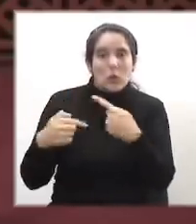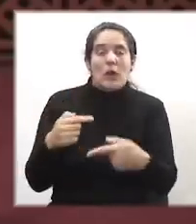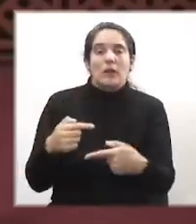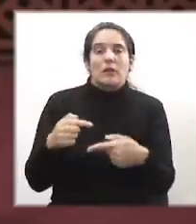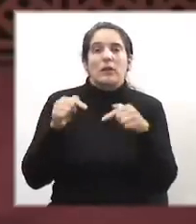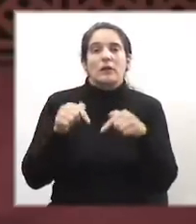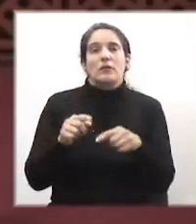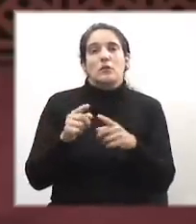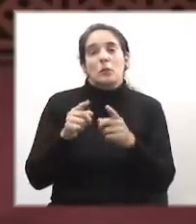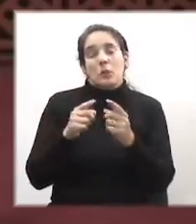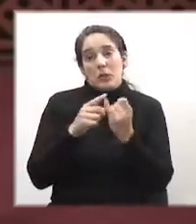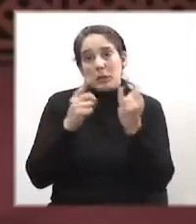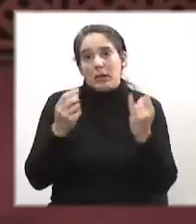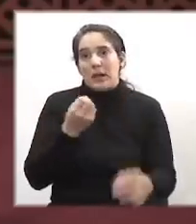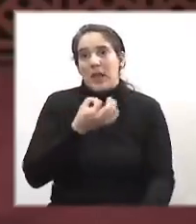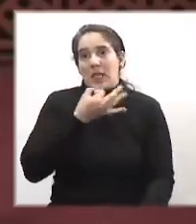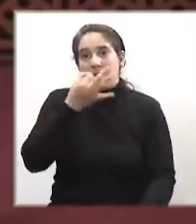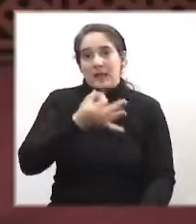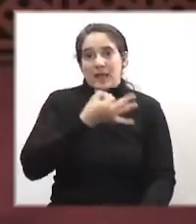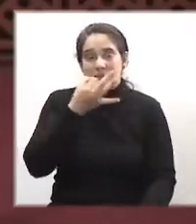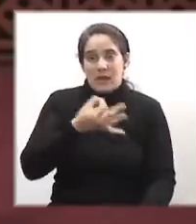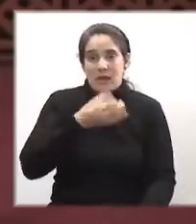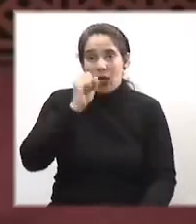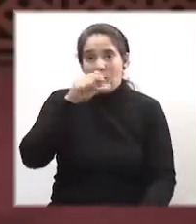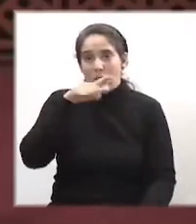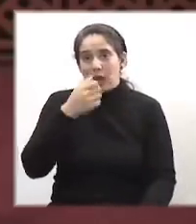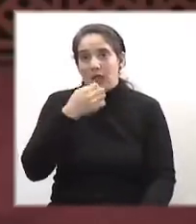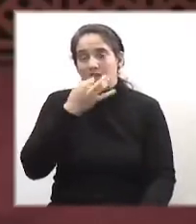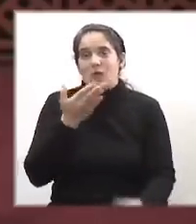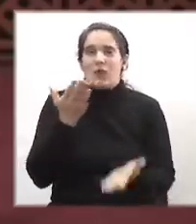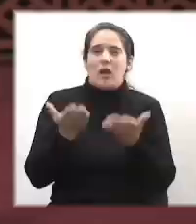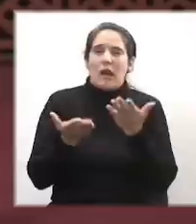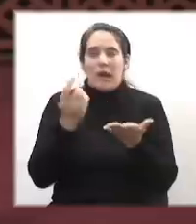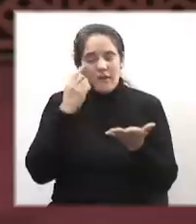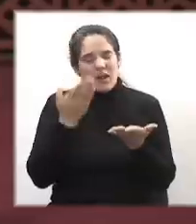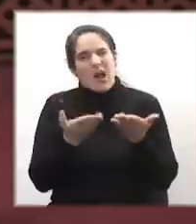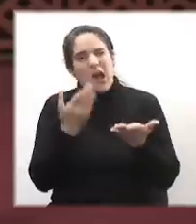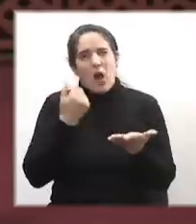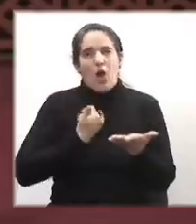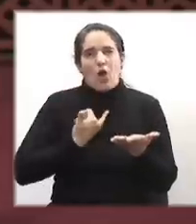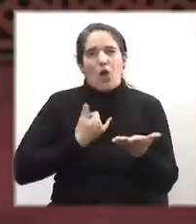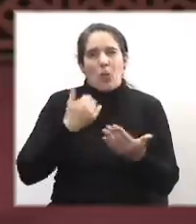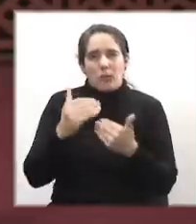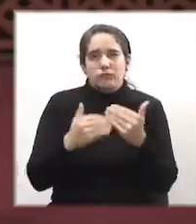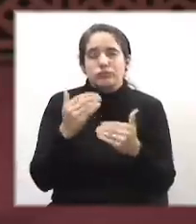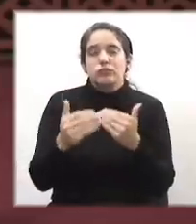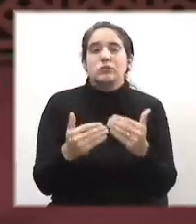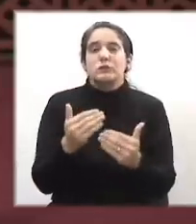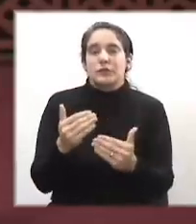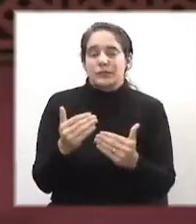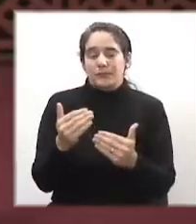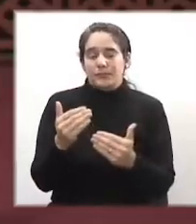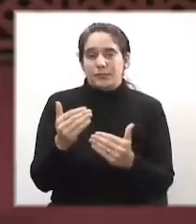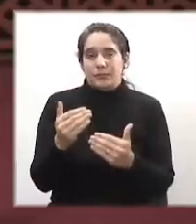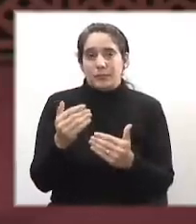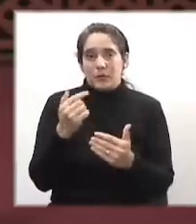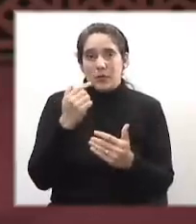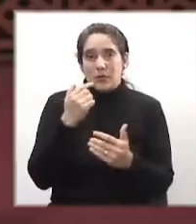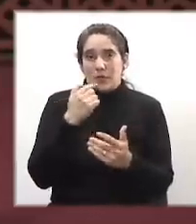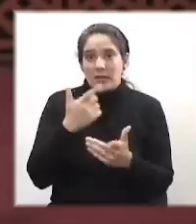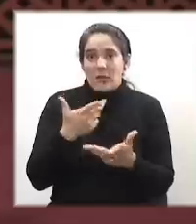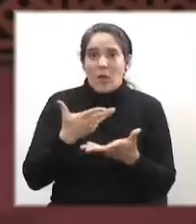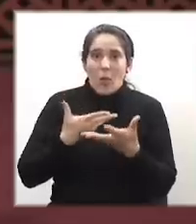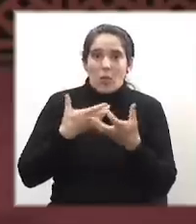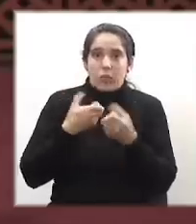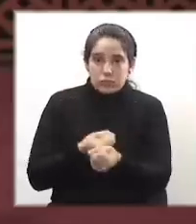su primera declaración, la OLAS realizó un balance sobre las estrategias aplicadas hasta el momento y apostó